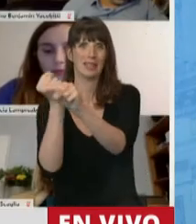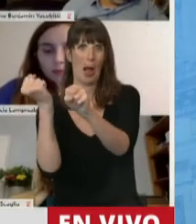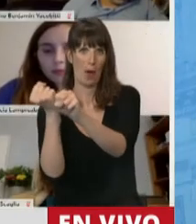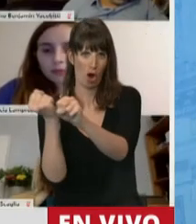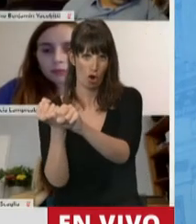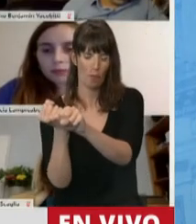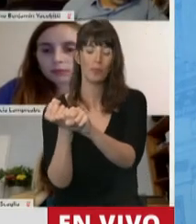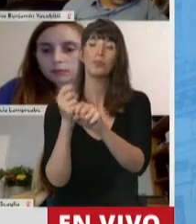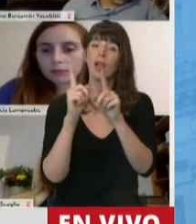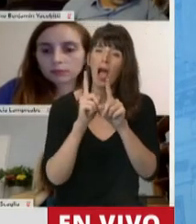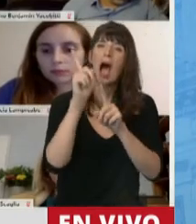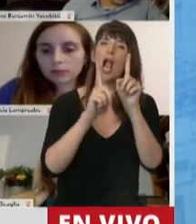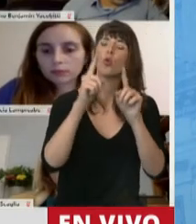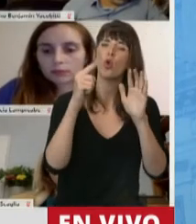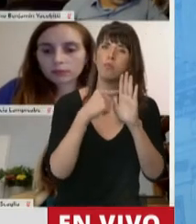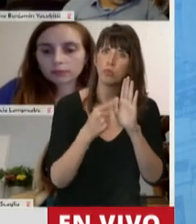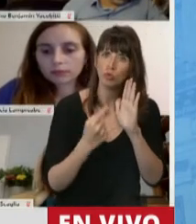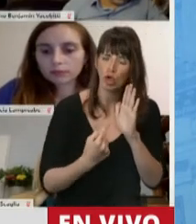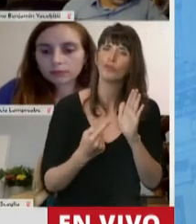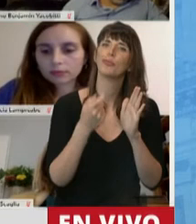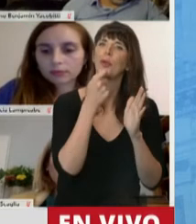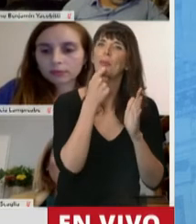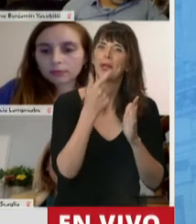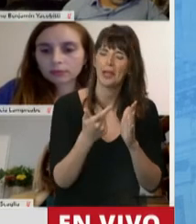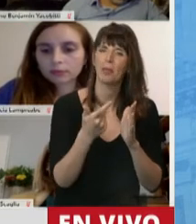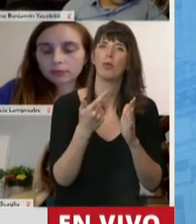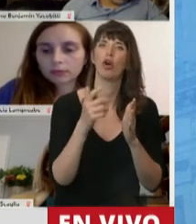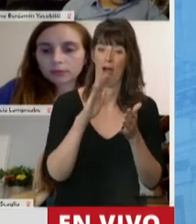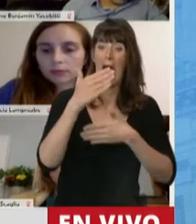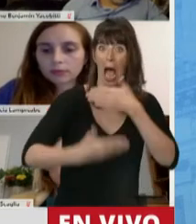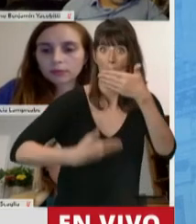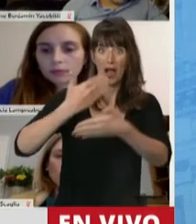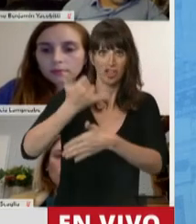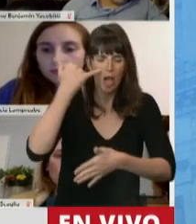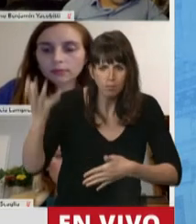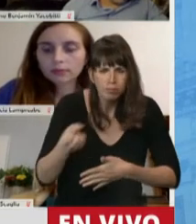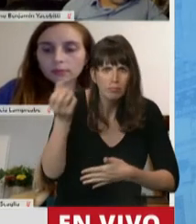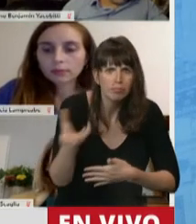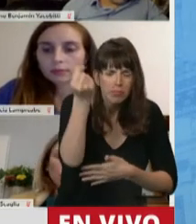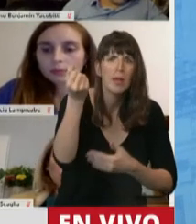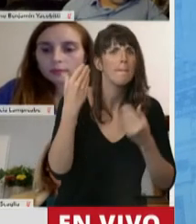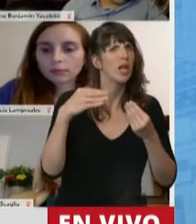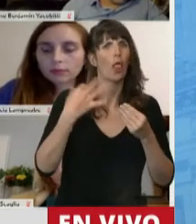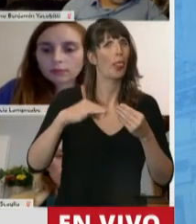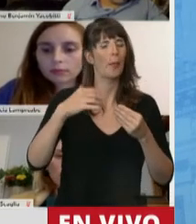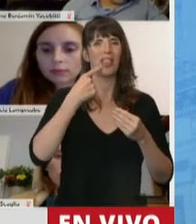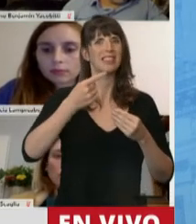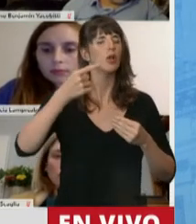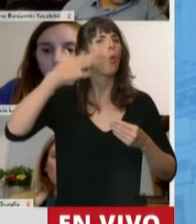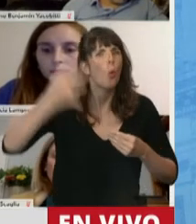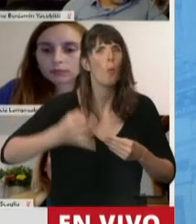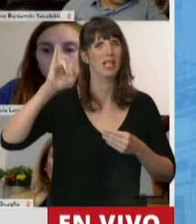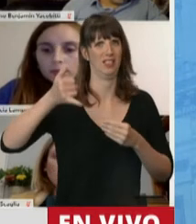¿Por qué estas cuestiones que acabo de mencionar como avances tienen que ser concebidas como garantías, como derechos